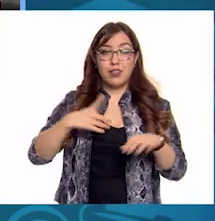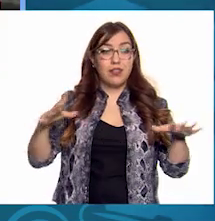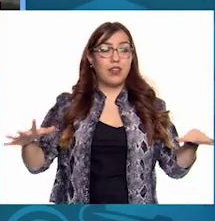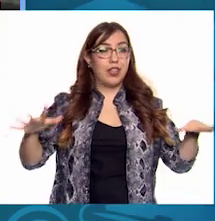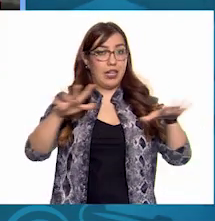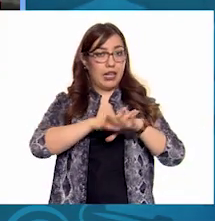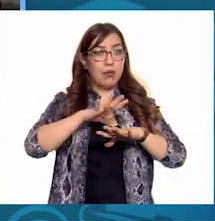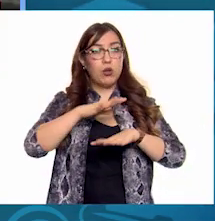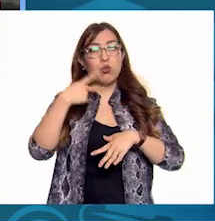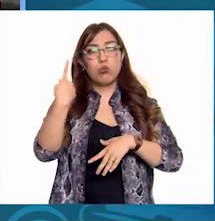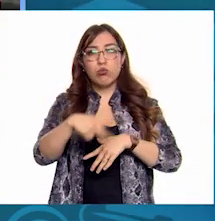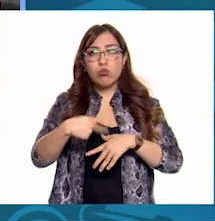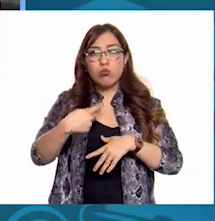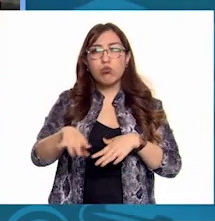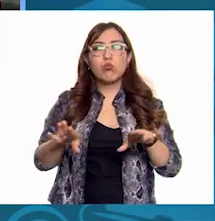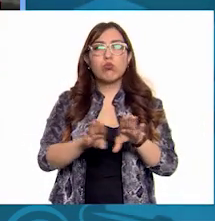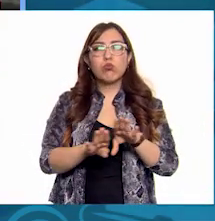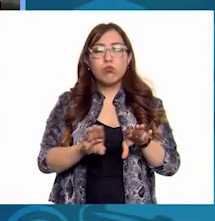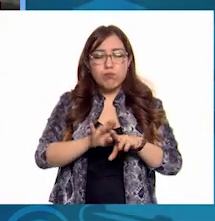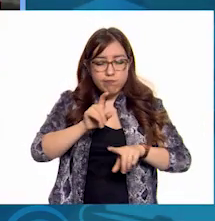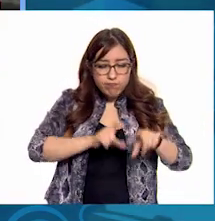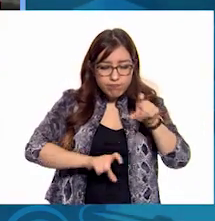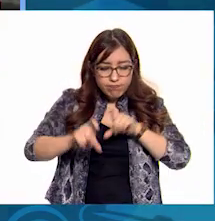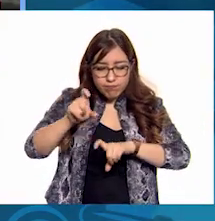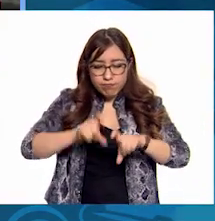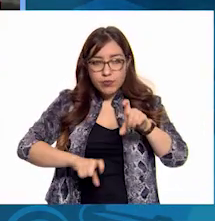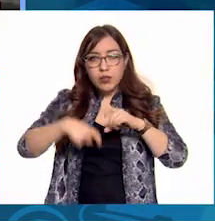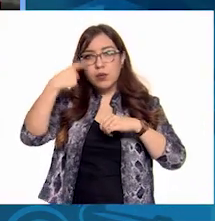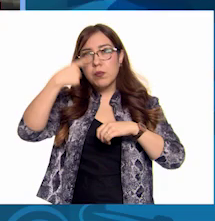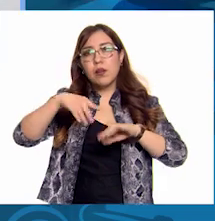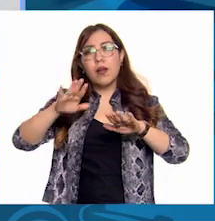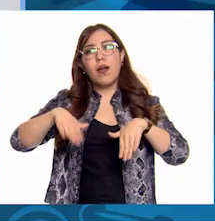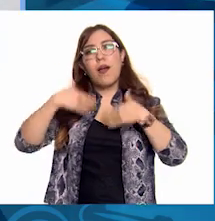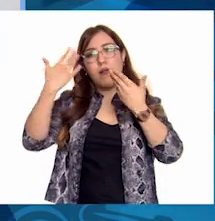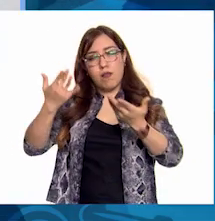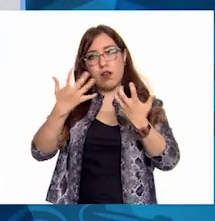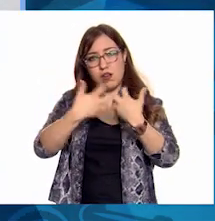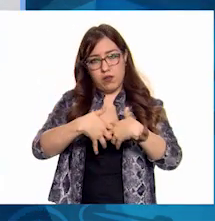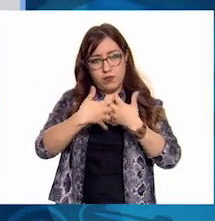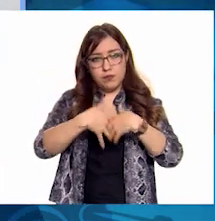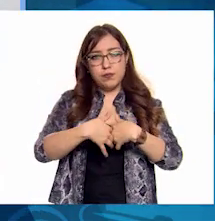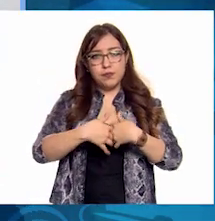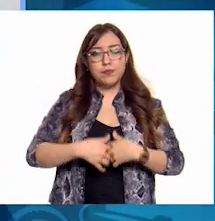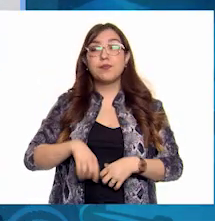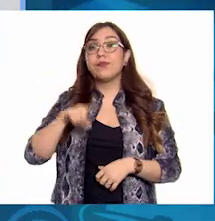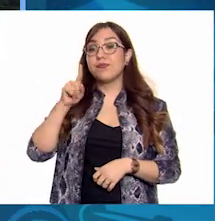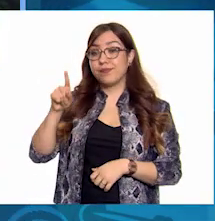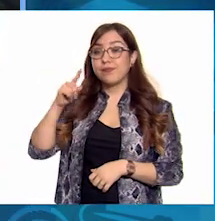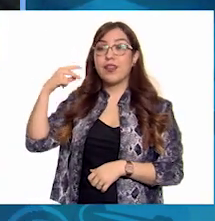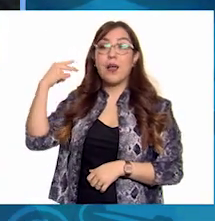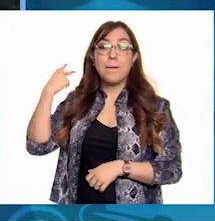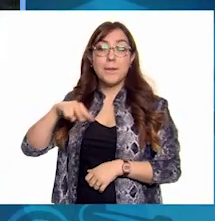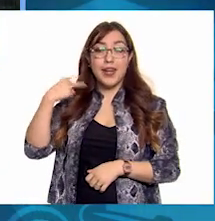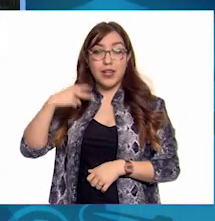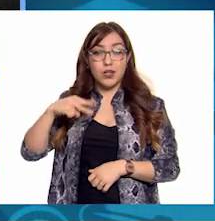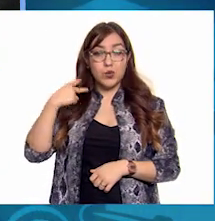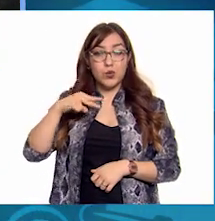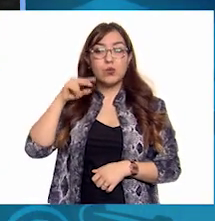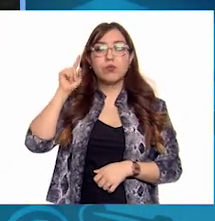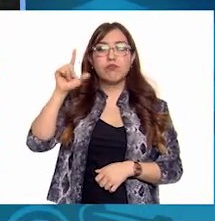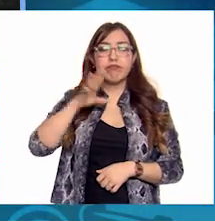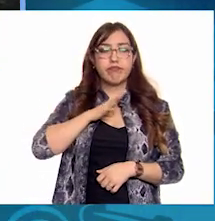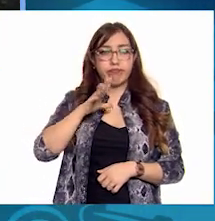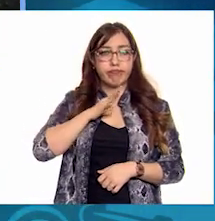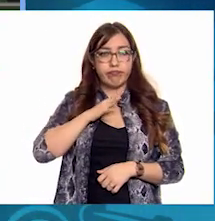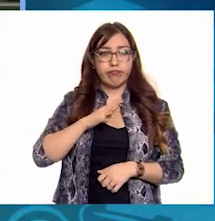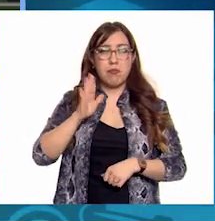Para poderlo disponer fuera de lo que es la instalación industrial En el puerto de Coatzacoalcos Los principales movimientos de